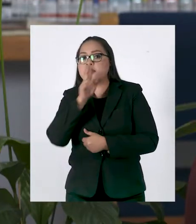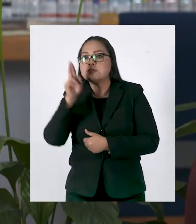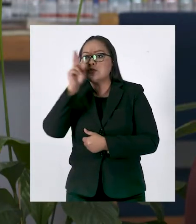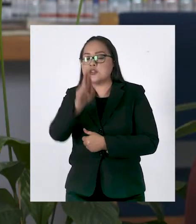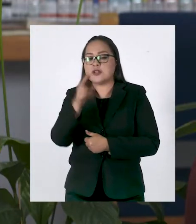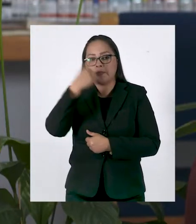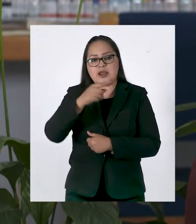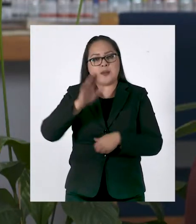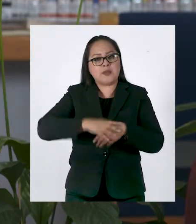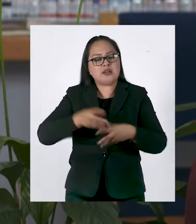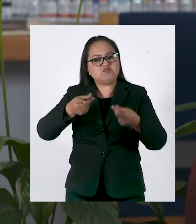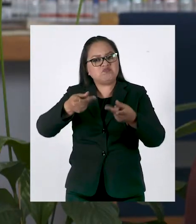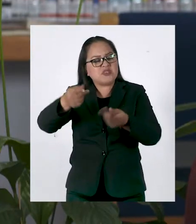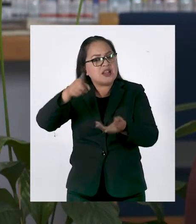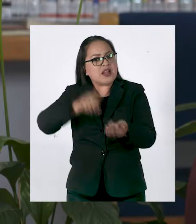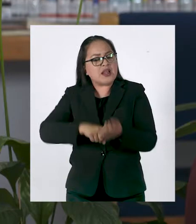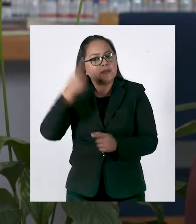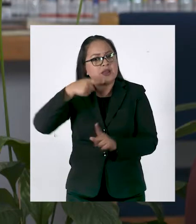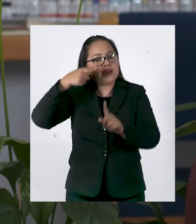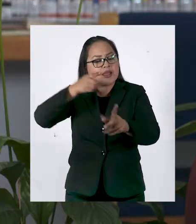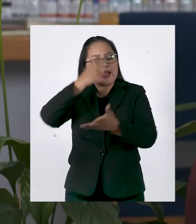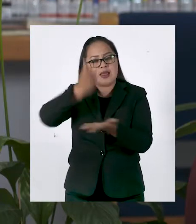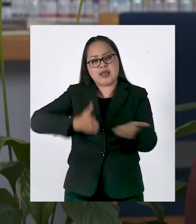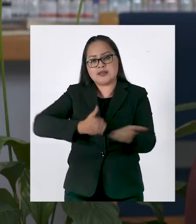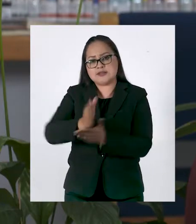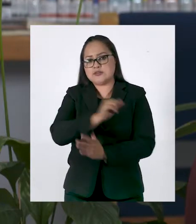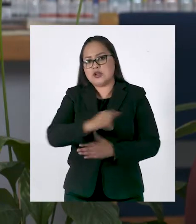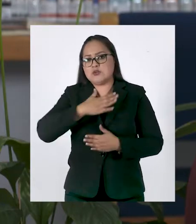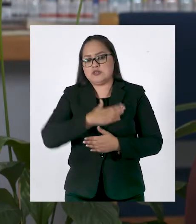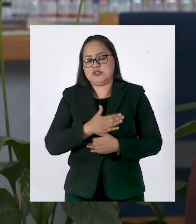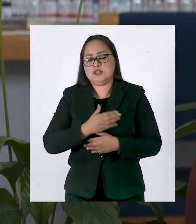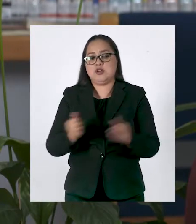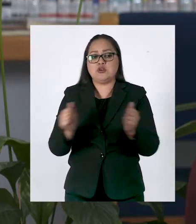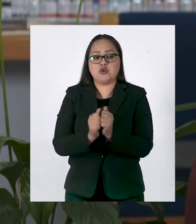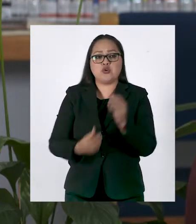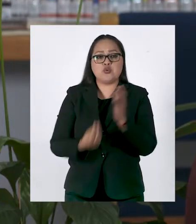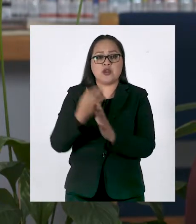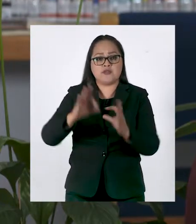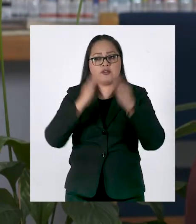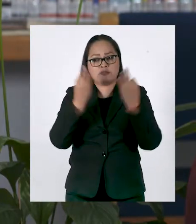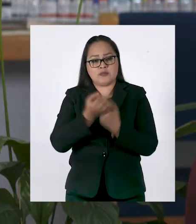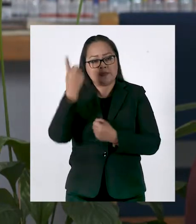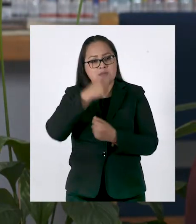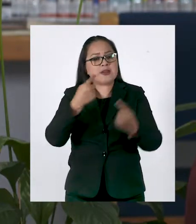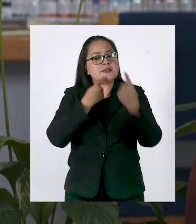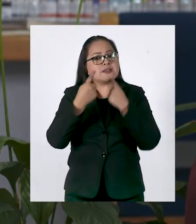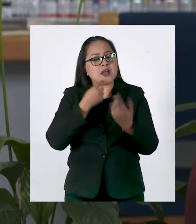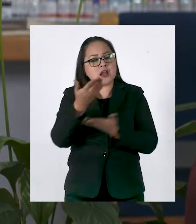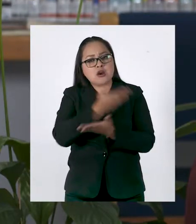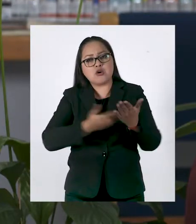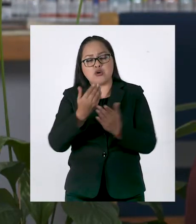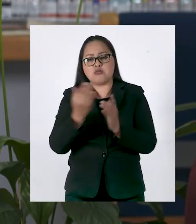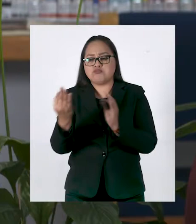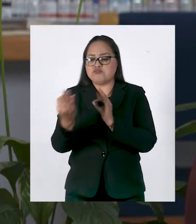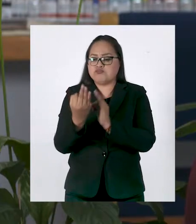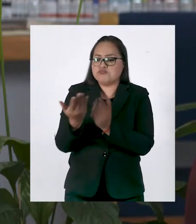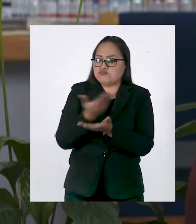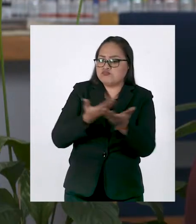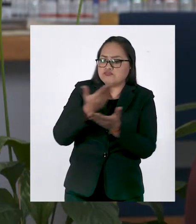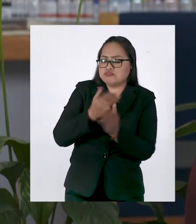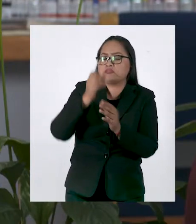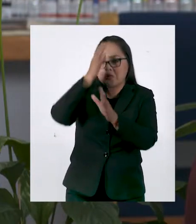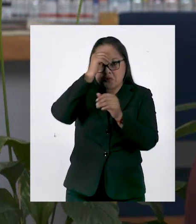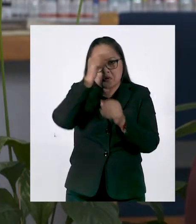Solución de Controversias para agilizar el acceso a la justicia, a la sociedad mexicana, a través de mecanismos que privilegen el diálogo y los